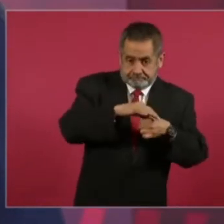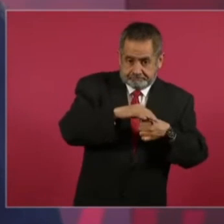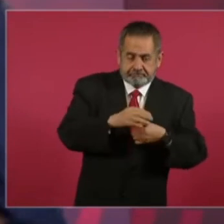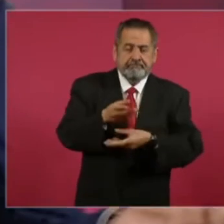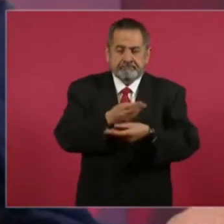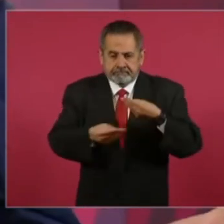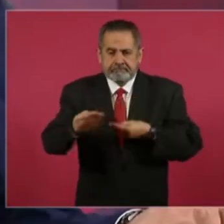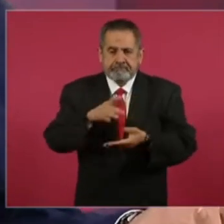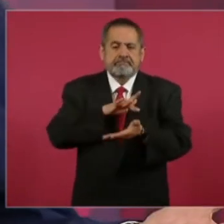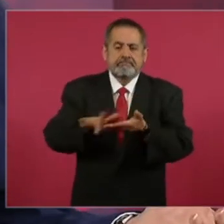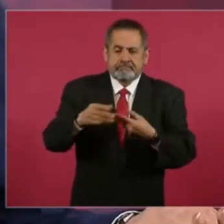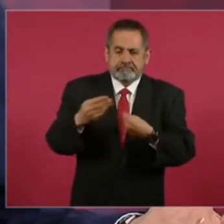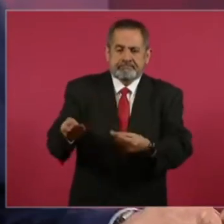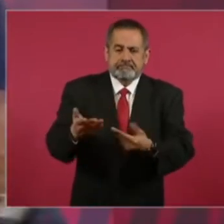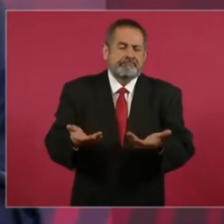bueno